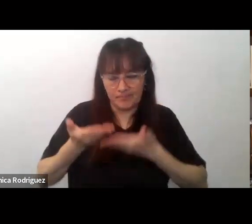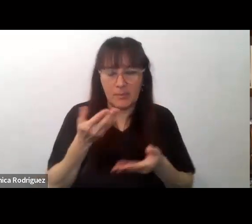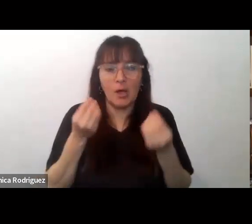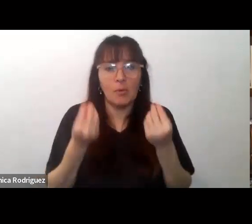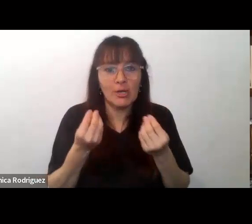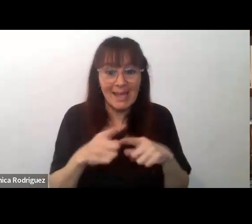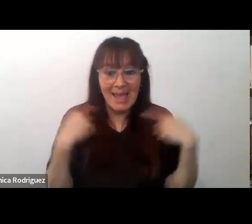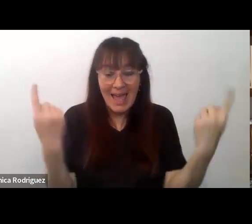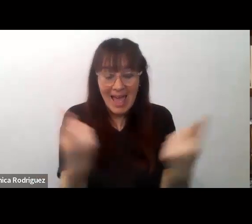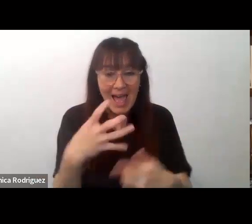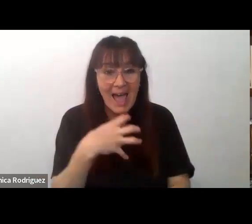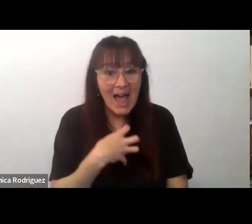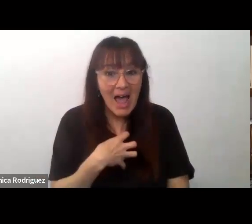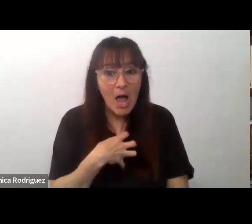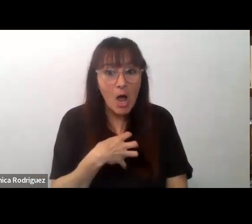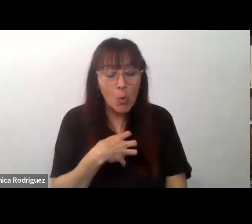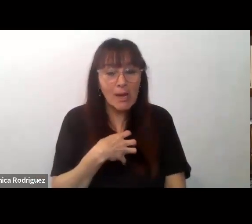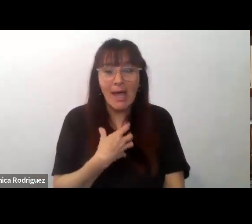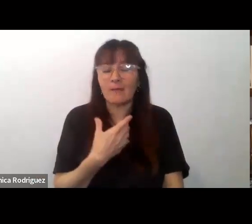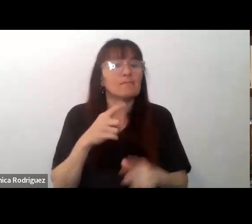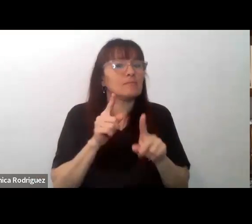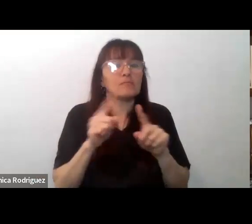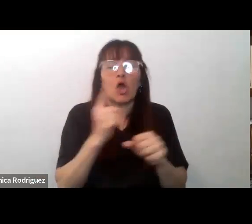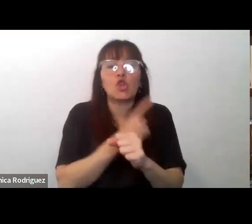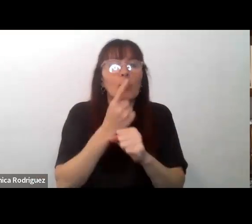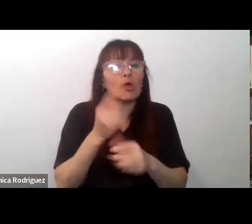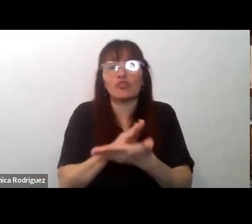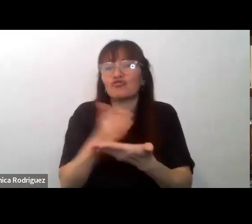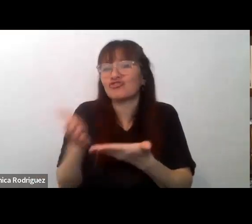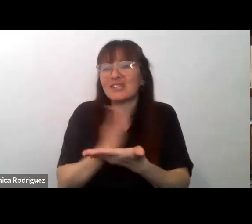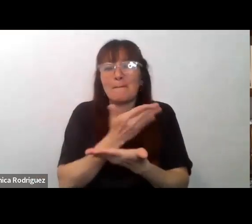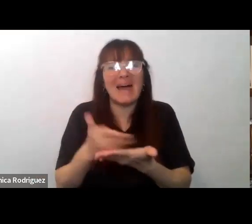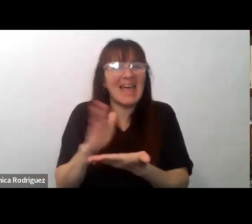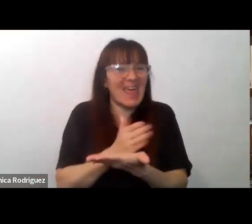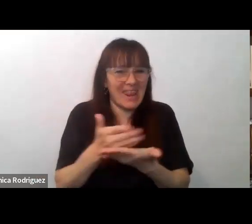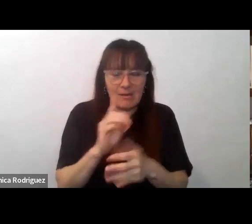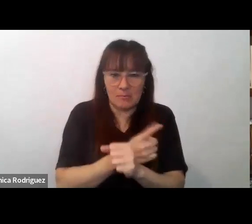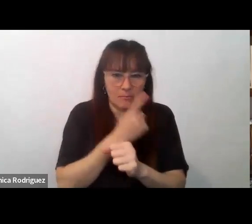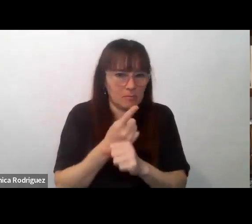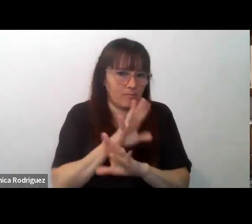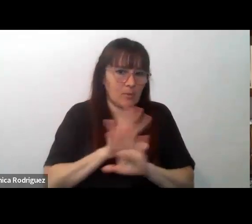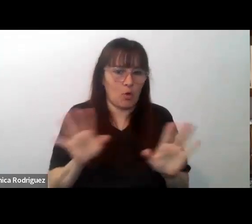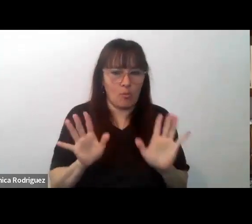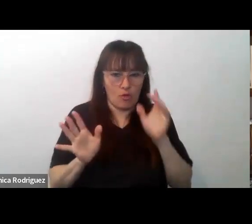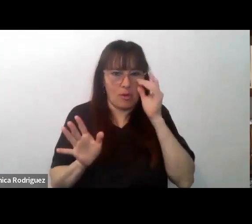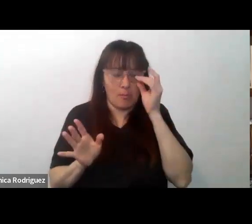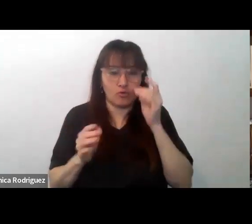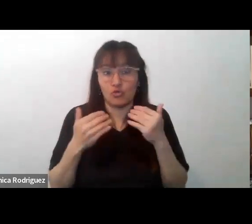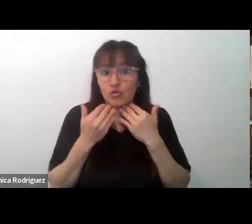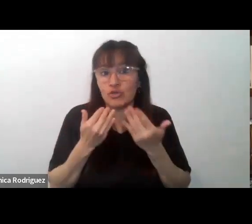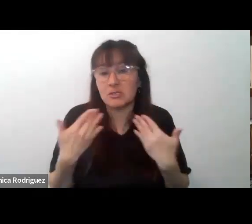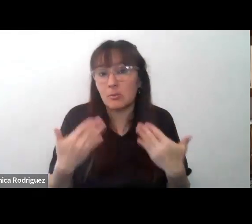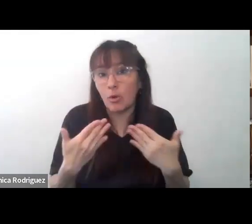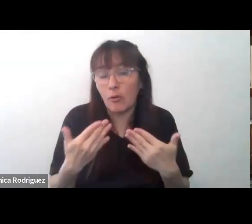escolar es inseparable de lo que sucede afuera no sé si puedo hablar